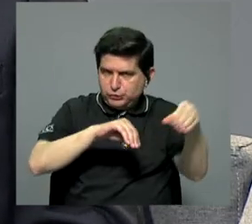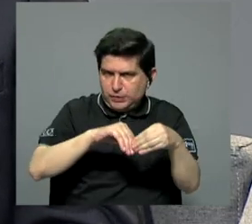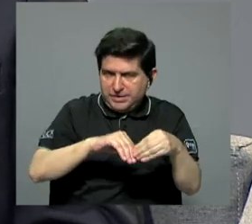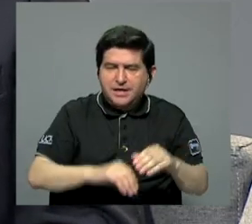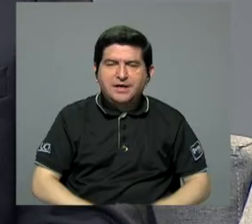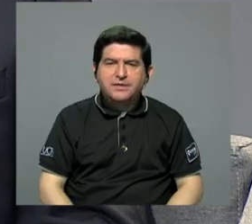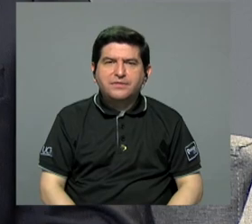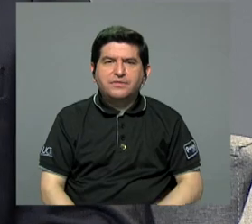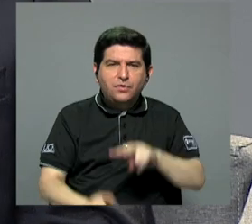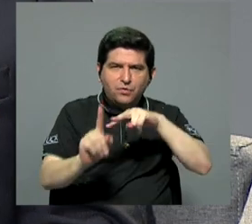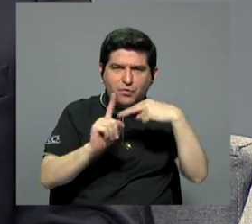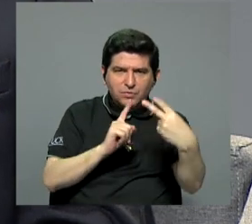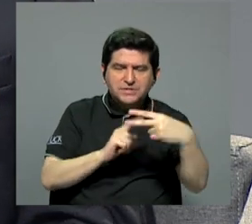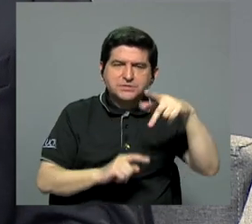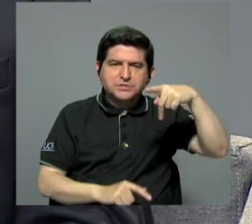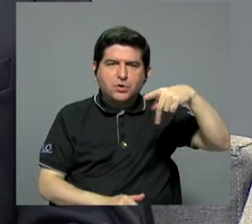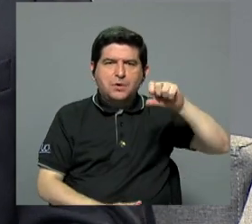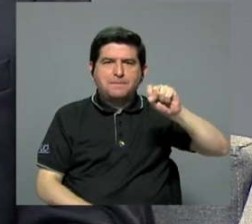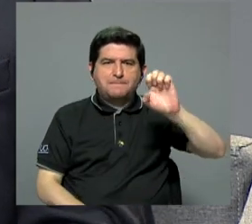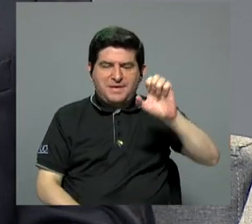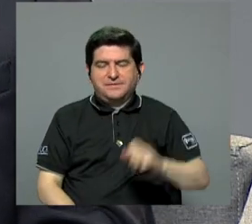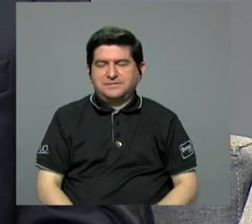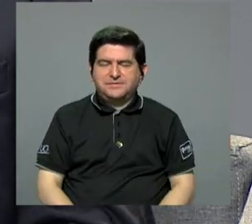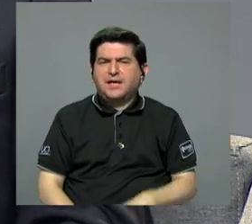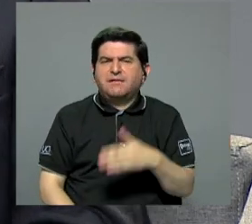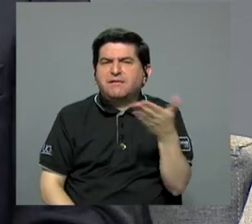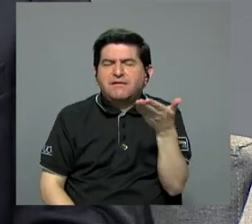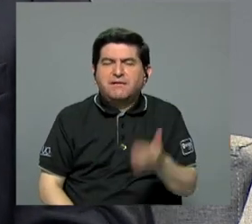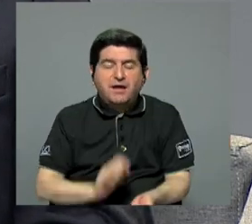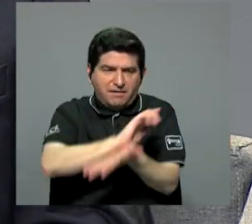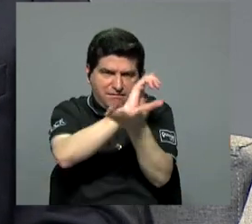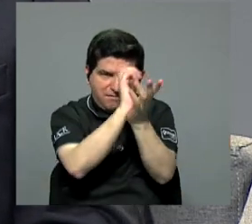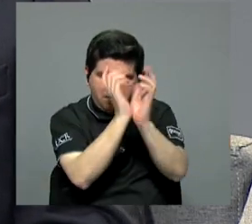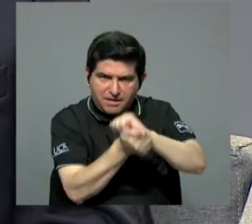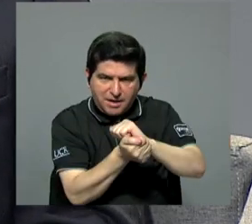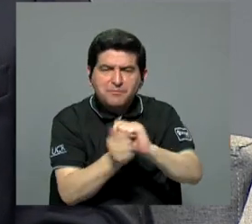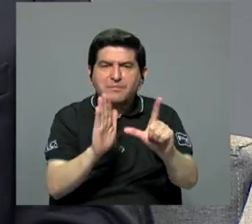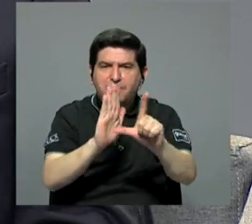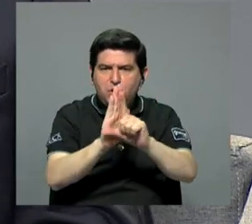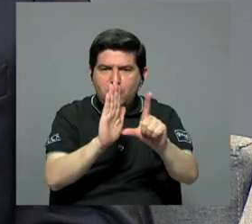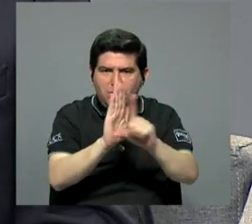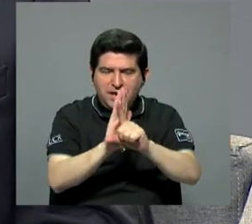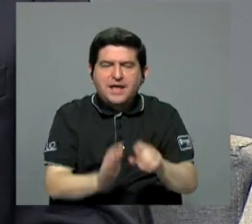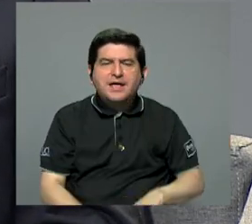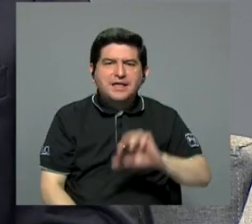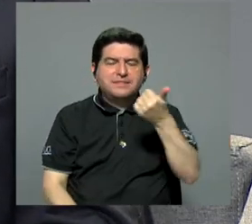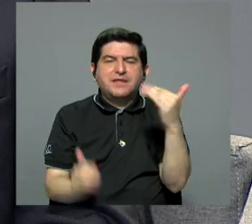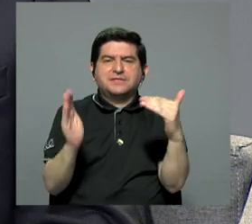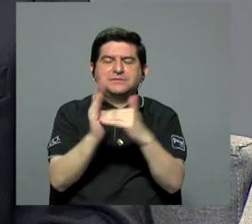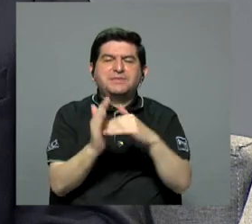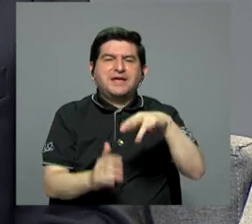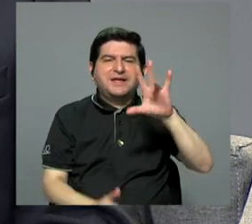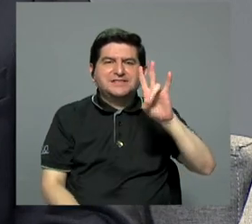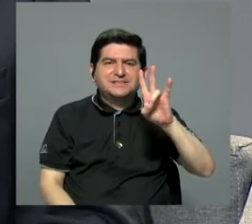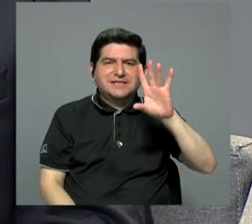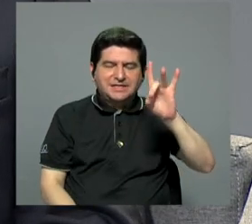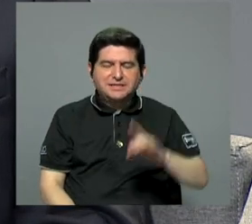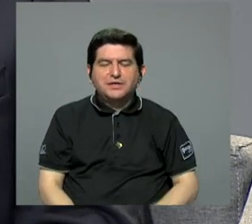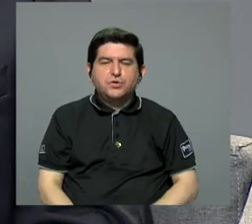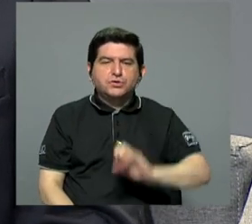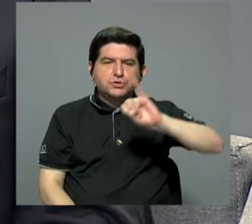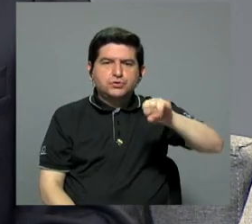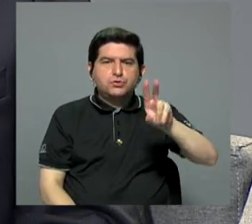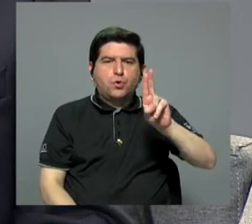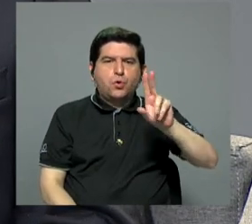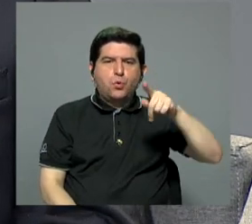supuesto, la visión del pase en términos de que la reforma a la ley 10.078 de JUPEMA